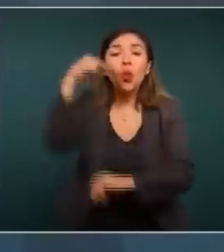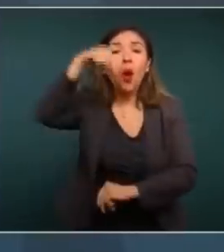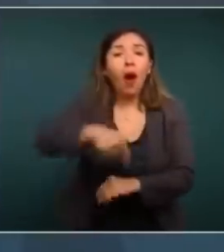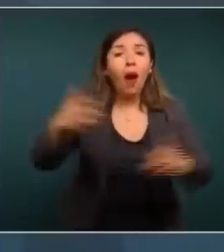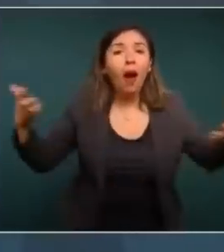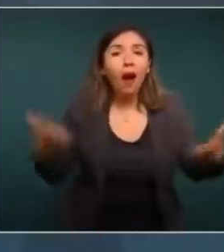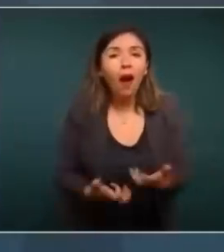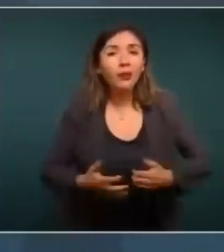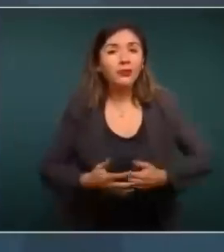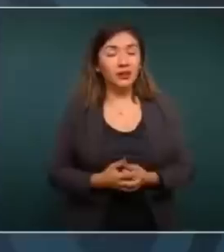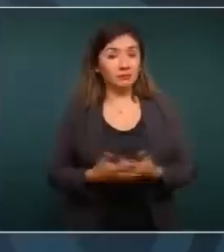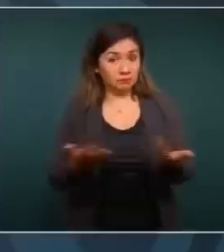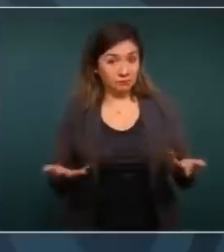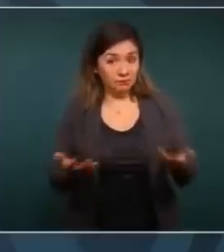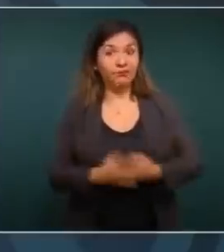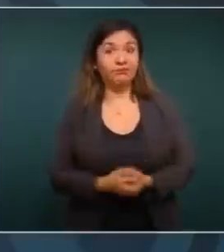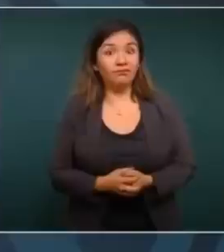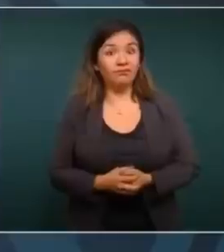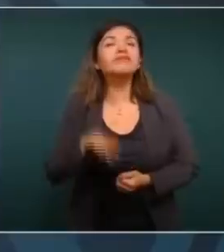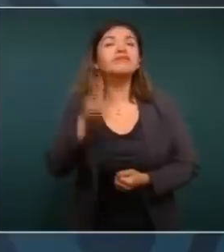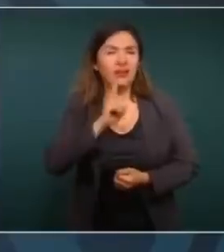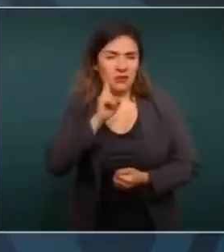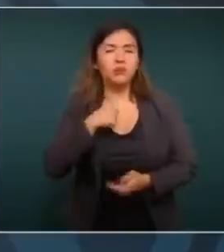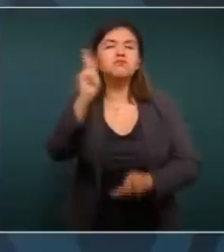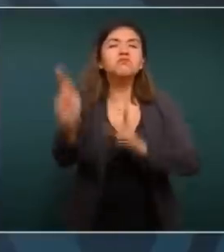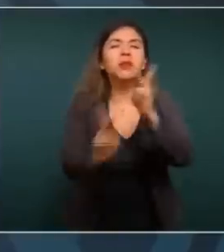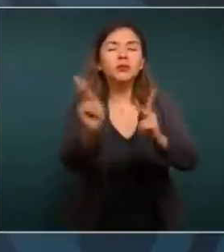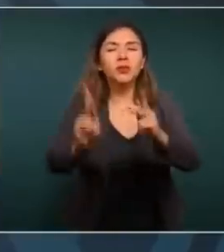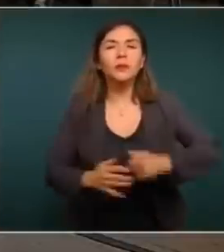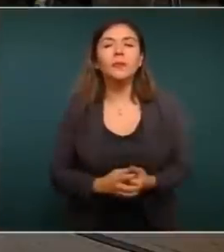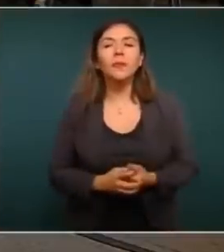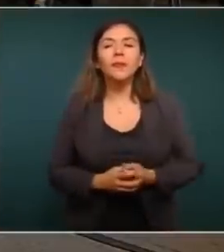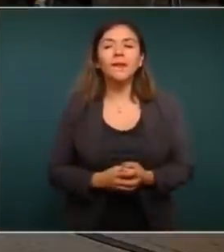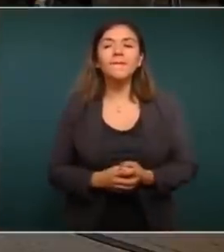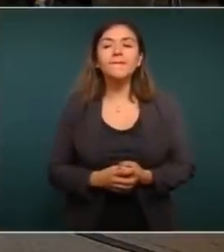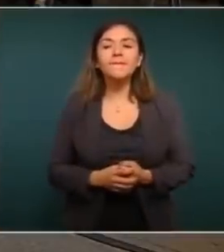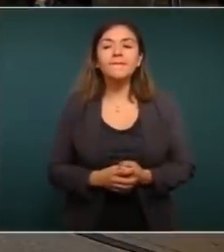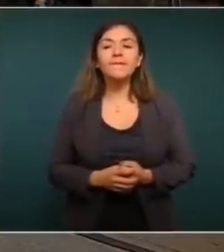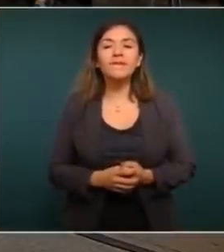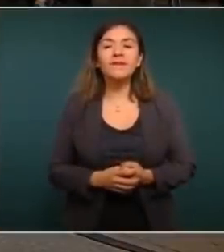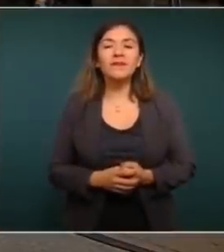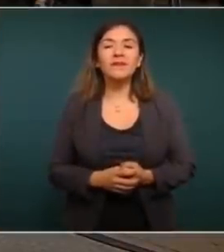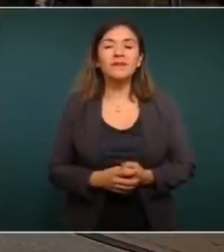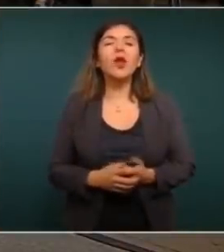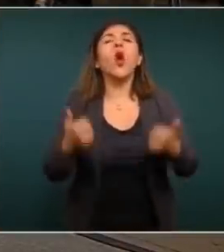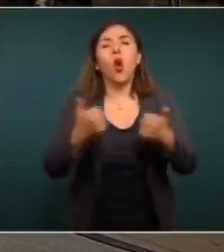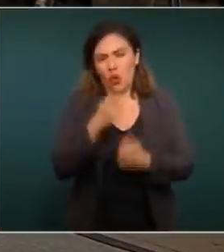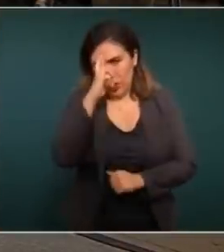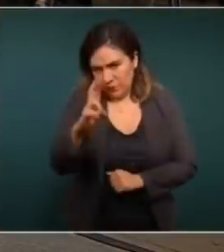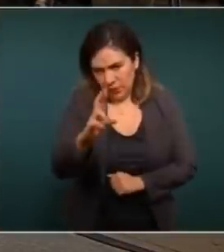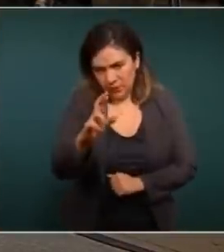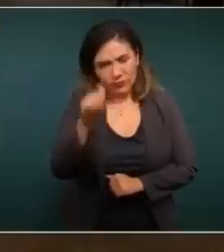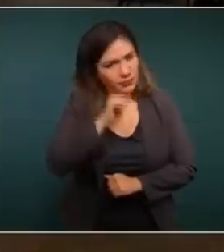A ver, desafío, reto, con respeto también, o sea,